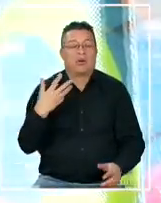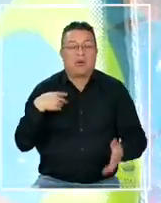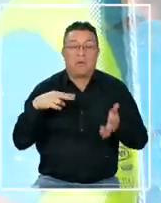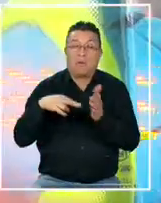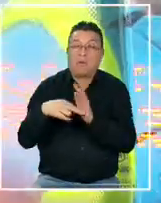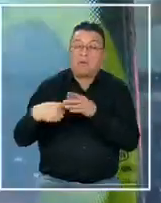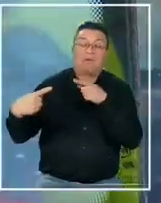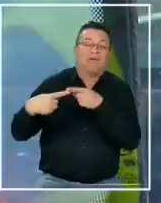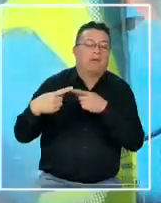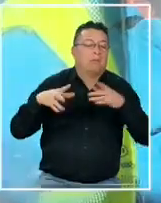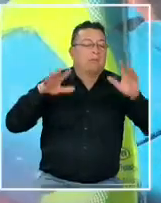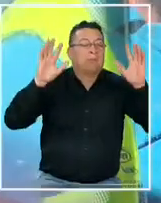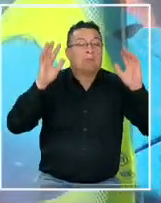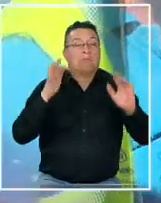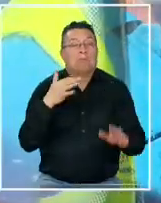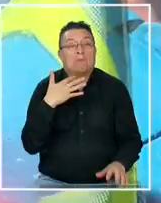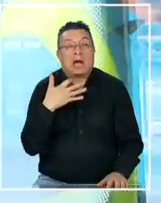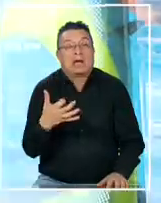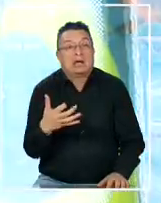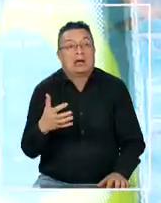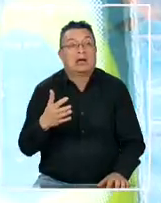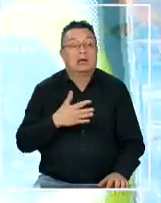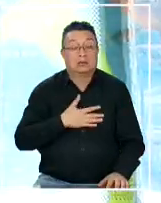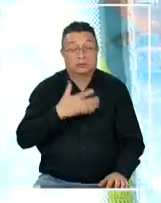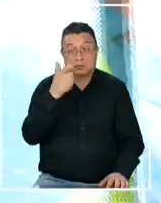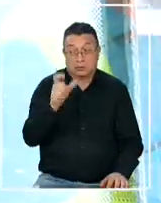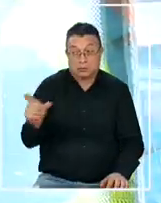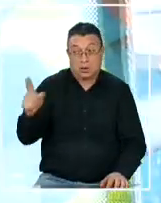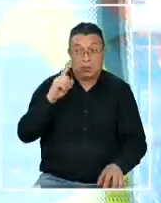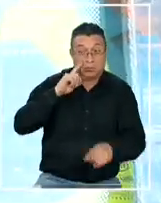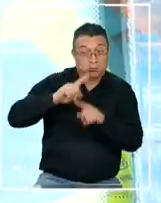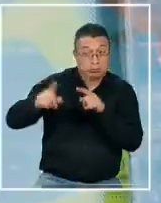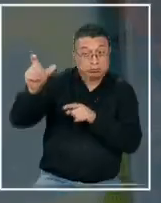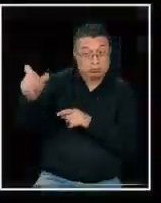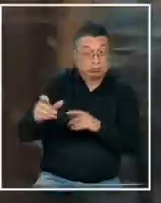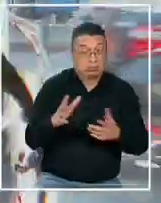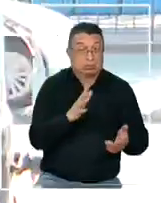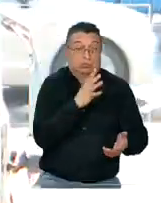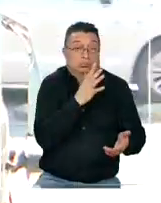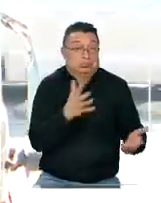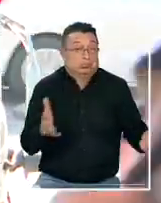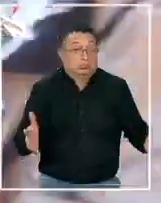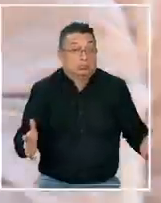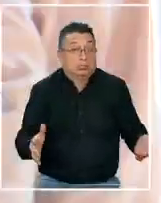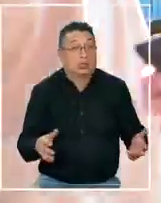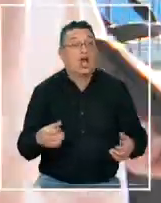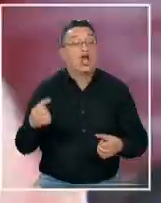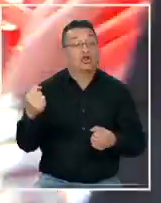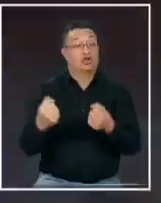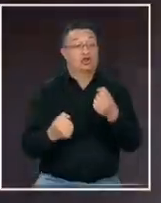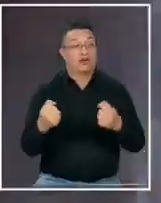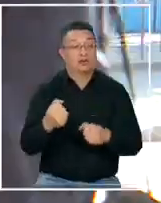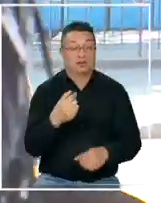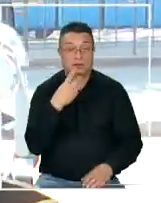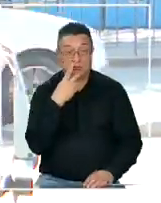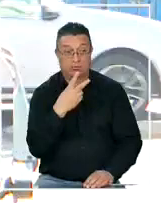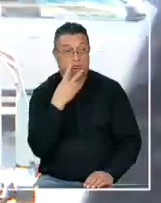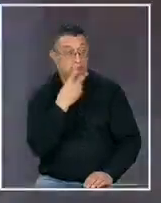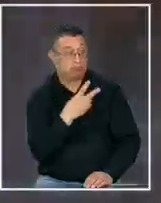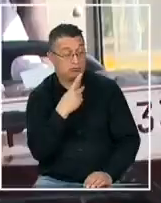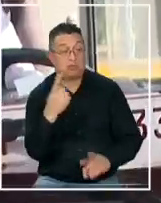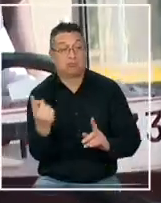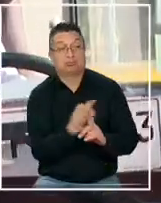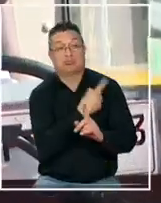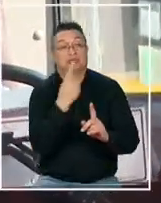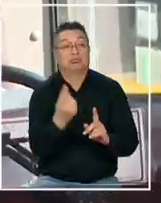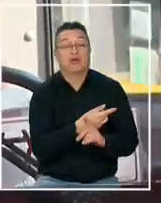sangre al final porque ¿para qué? si realmente uno no sabe con qué tipo de gente se puede encontrar también los choferes ven y conviven con la